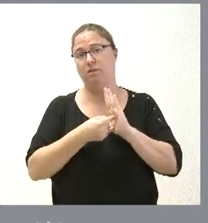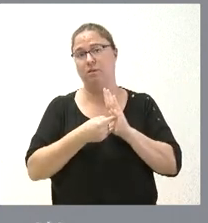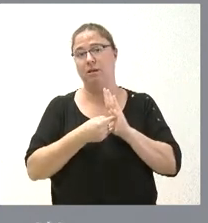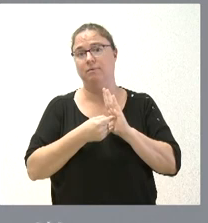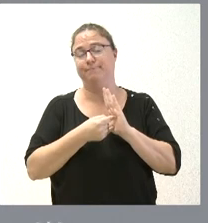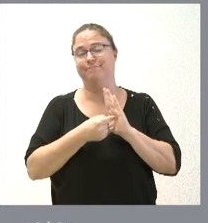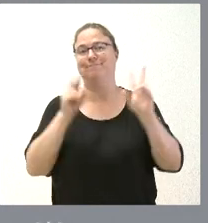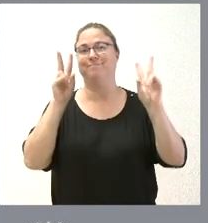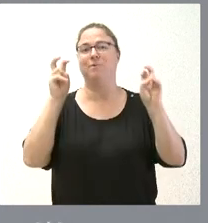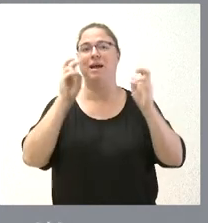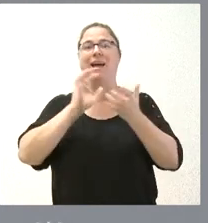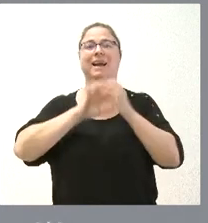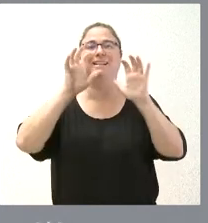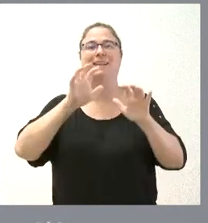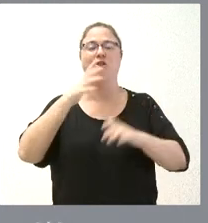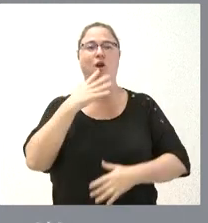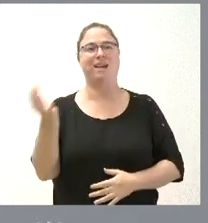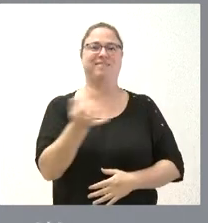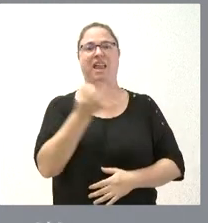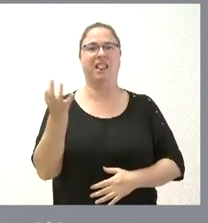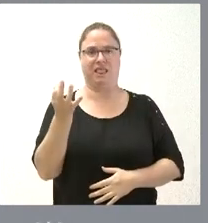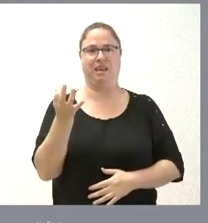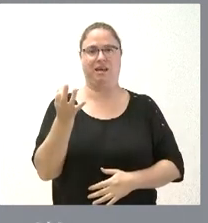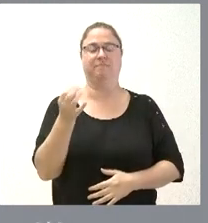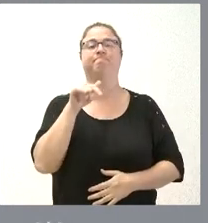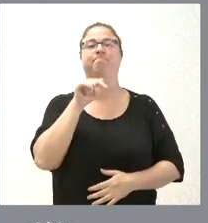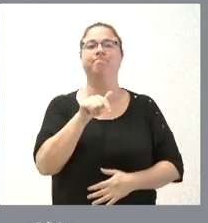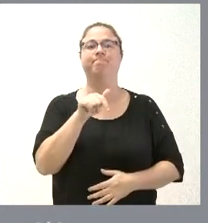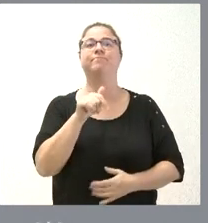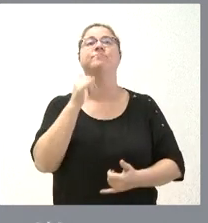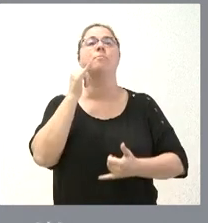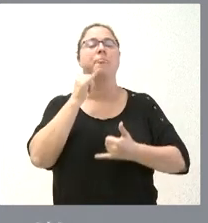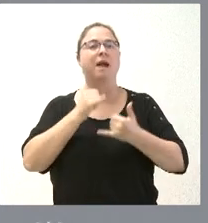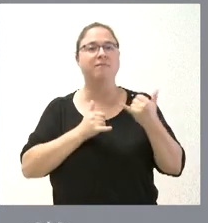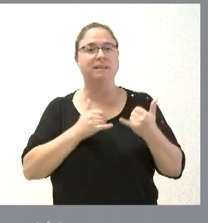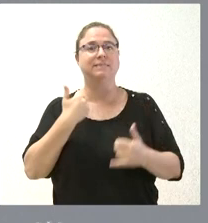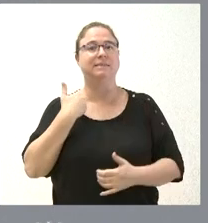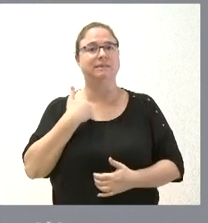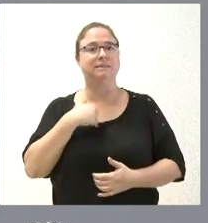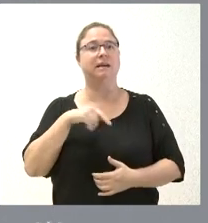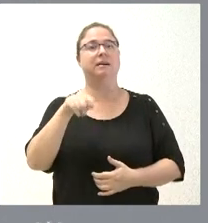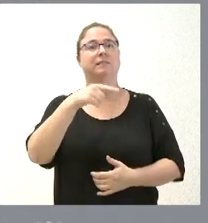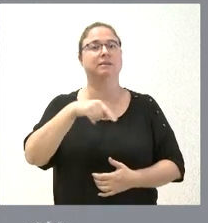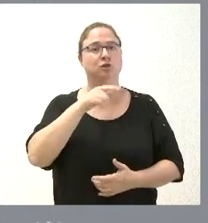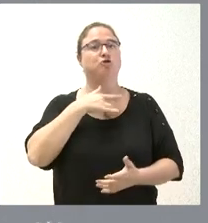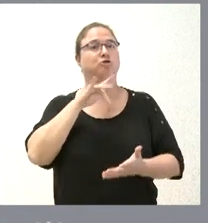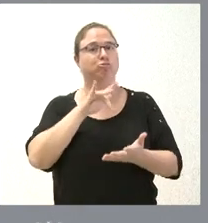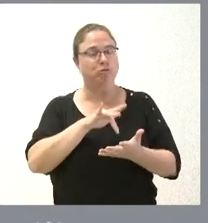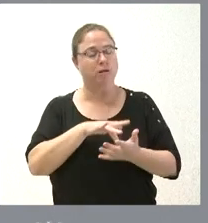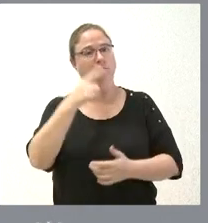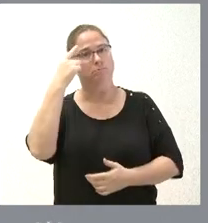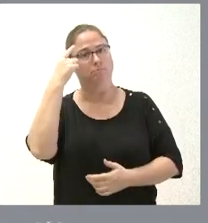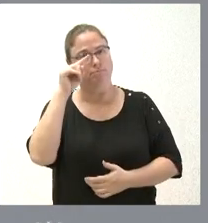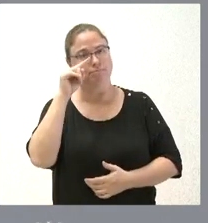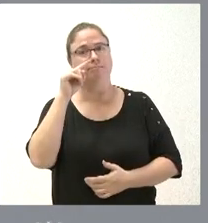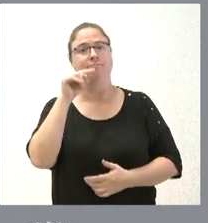lema de Castilla y León excelente. Hay que señalar que una vez que nosotros tuvimos conocimiento de